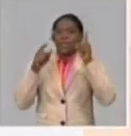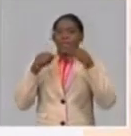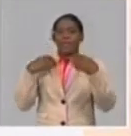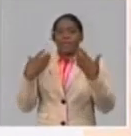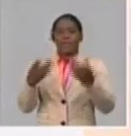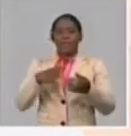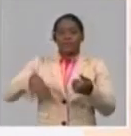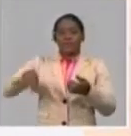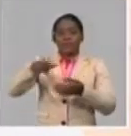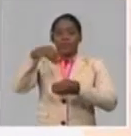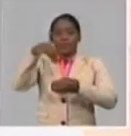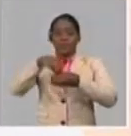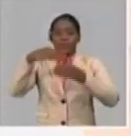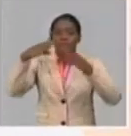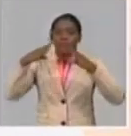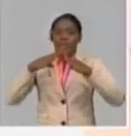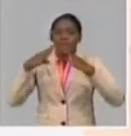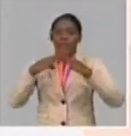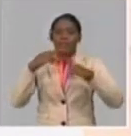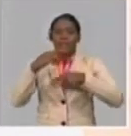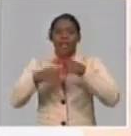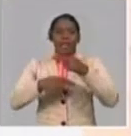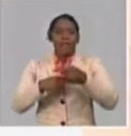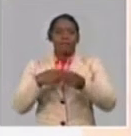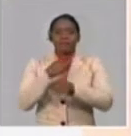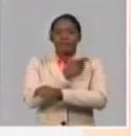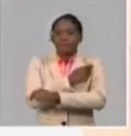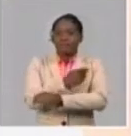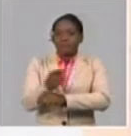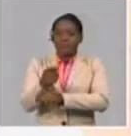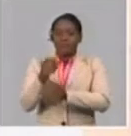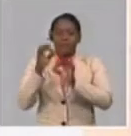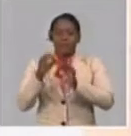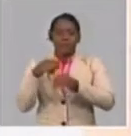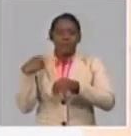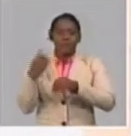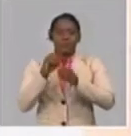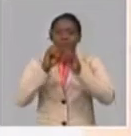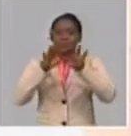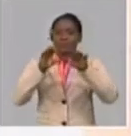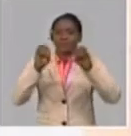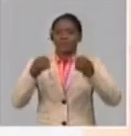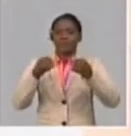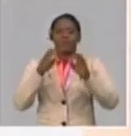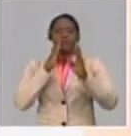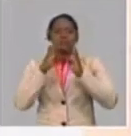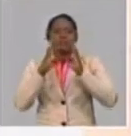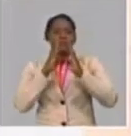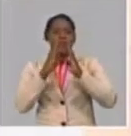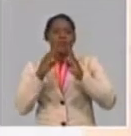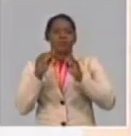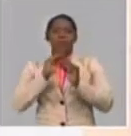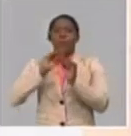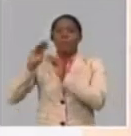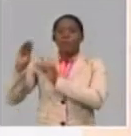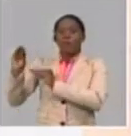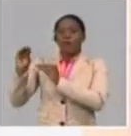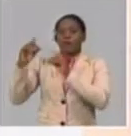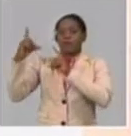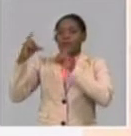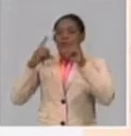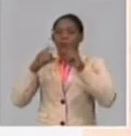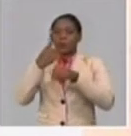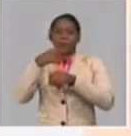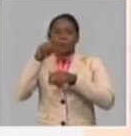desde los hogares y a través de concursos que hemos estado promoviendo, se pongan en las redes las fotos de mi hogar en el primero de